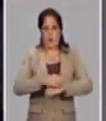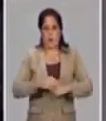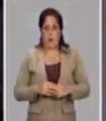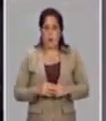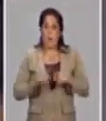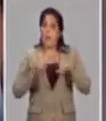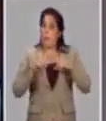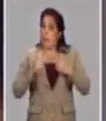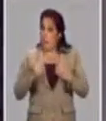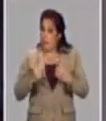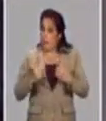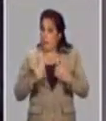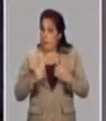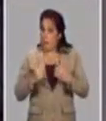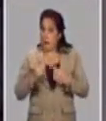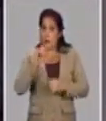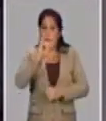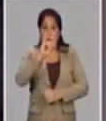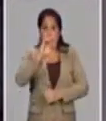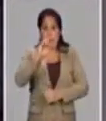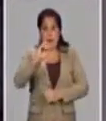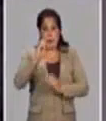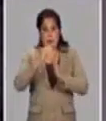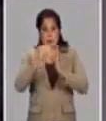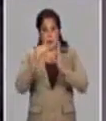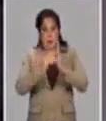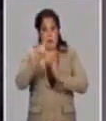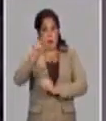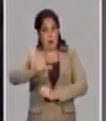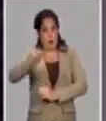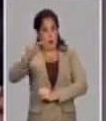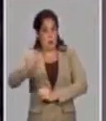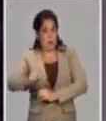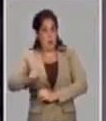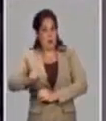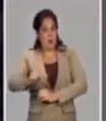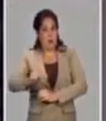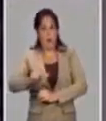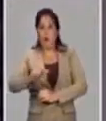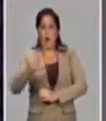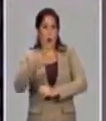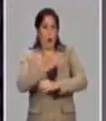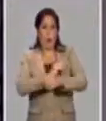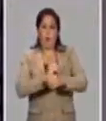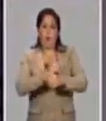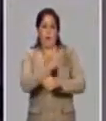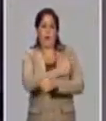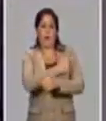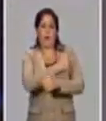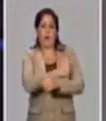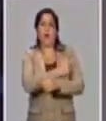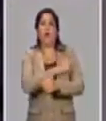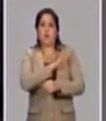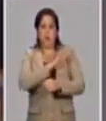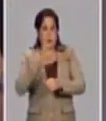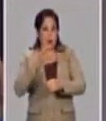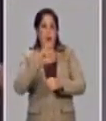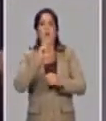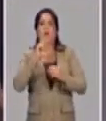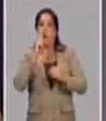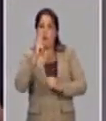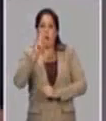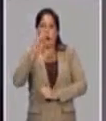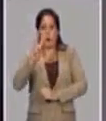81 países. Sin embargo, se reporta que 60 millones de sujetos han sido completamente vacunados, han recibido